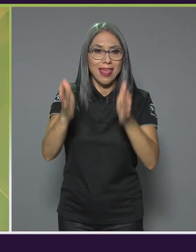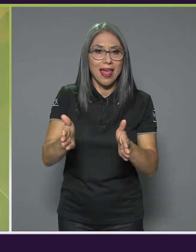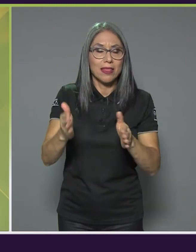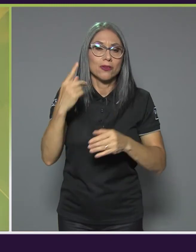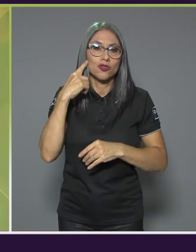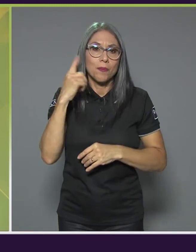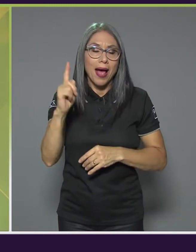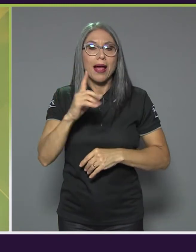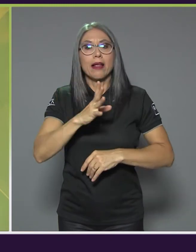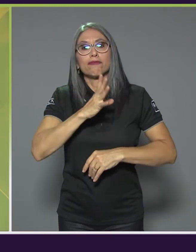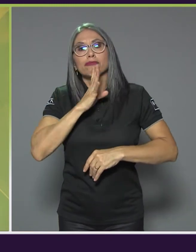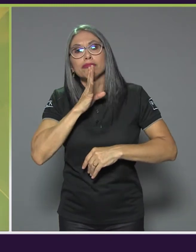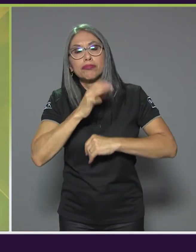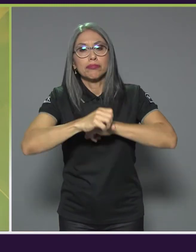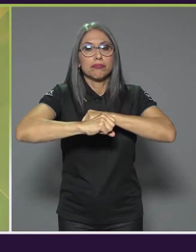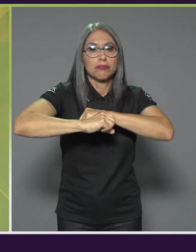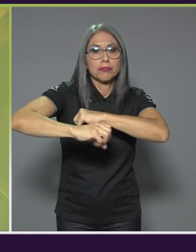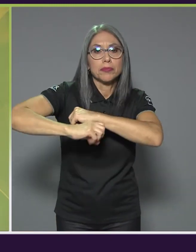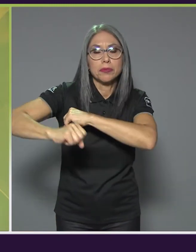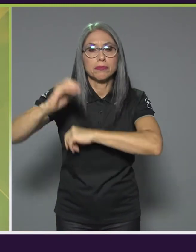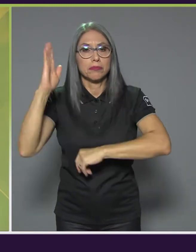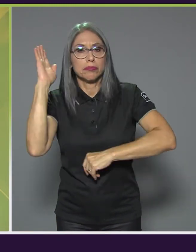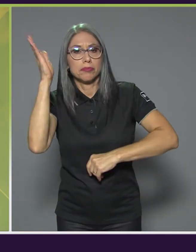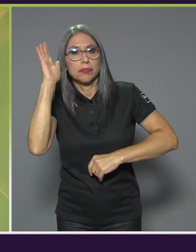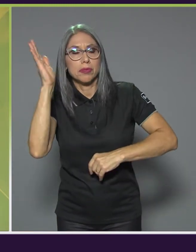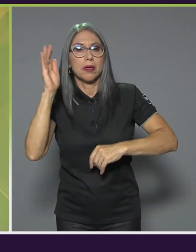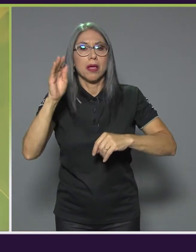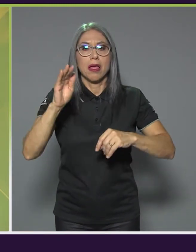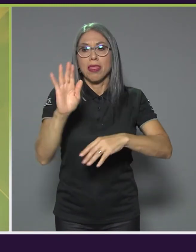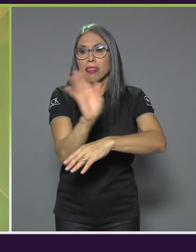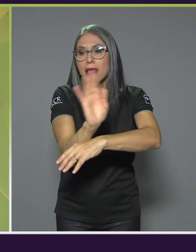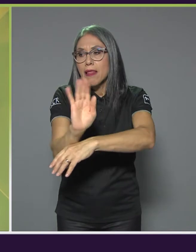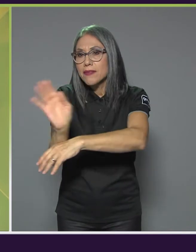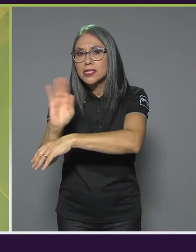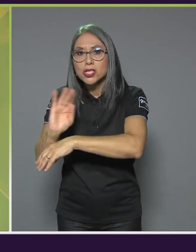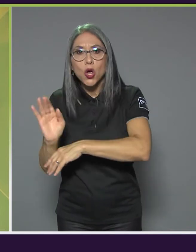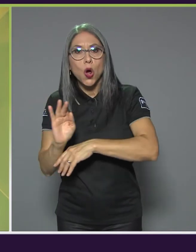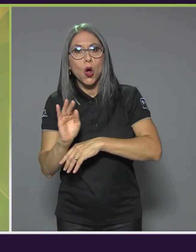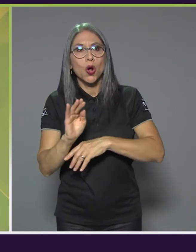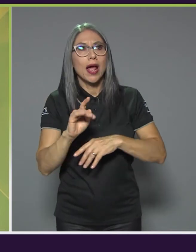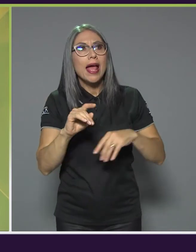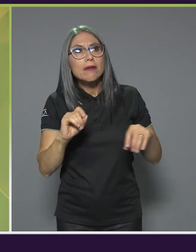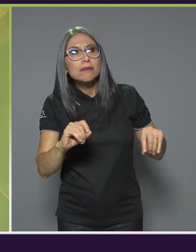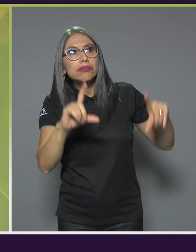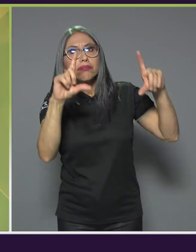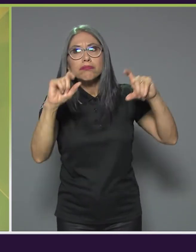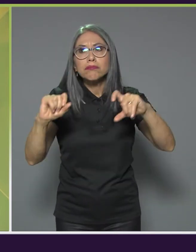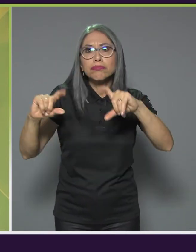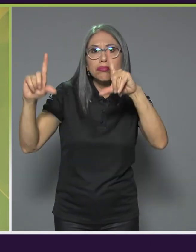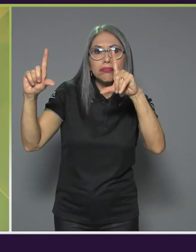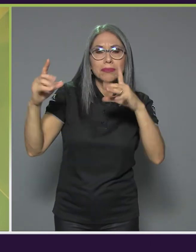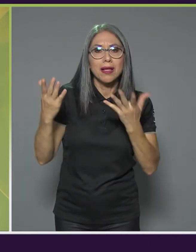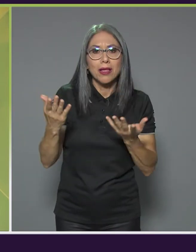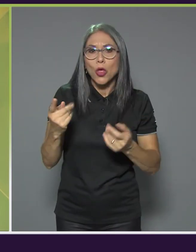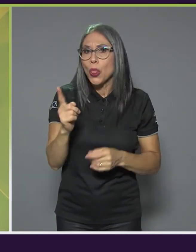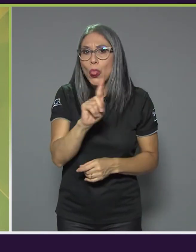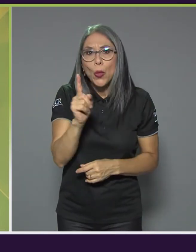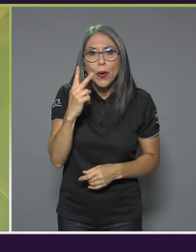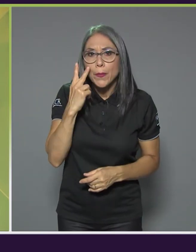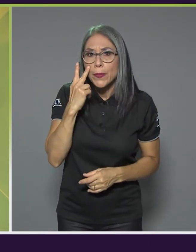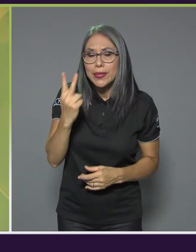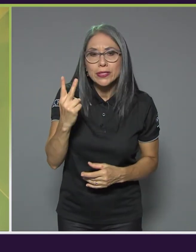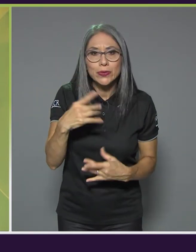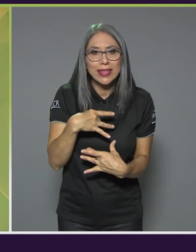campañas publicitarias, en anuncios en televisión, en las vallas que vemos en las calles, tampoco ha habido un interés de parte de los candidatos